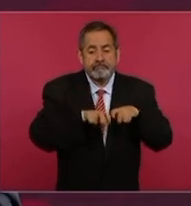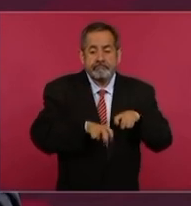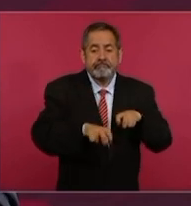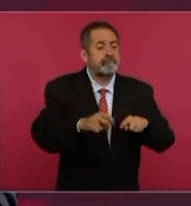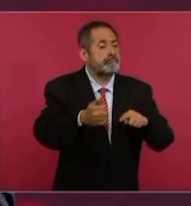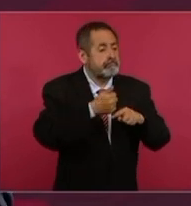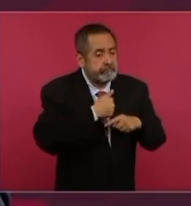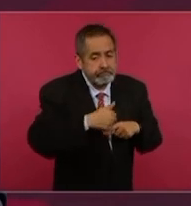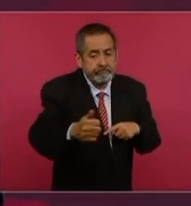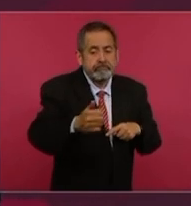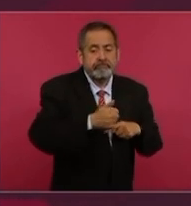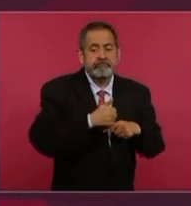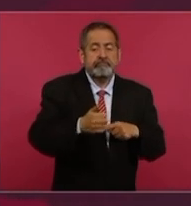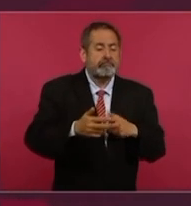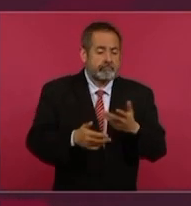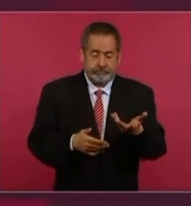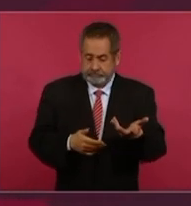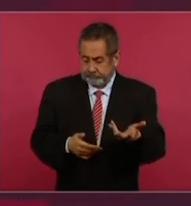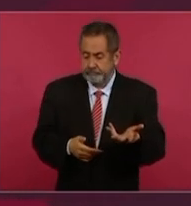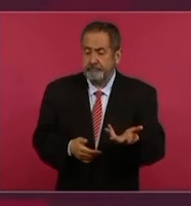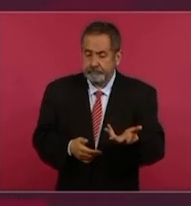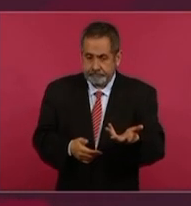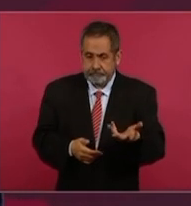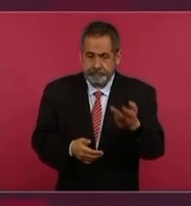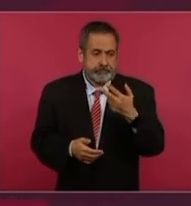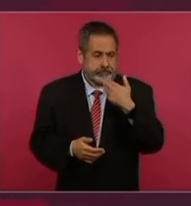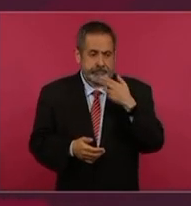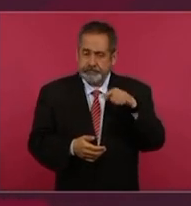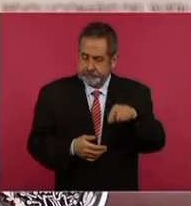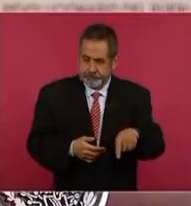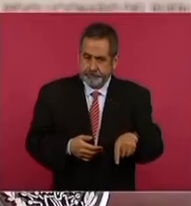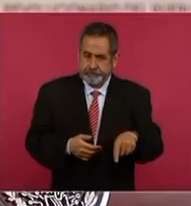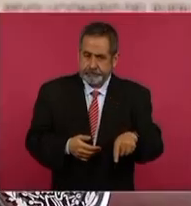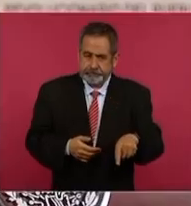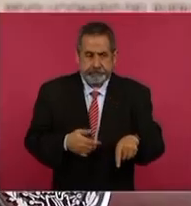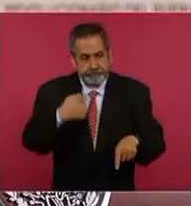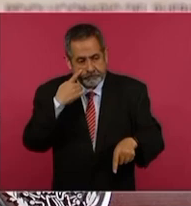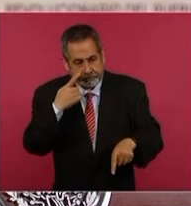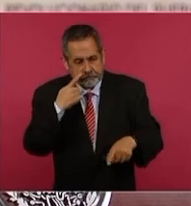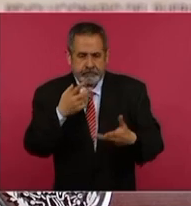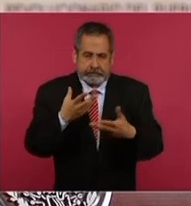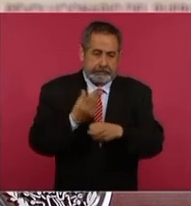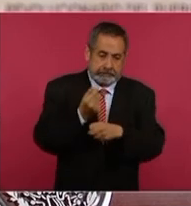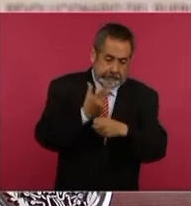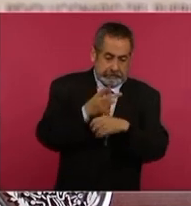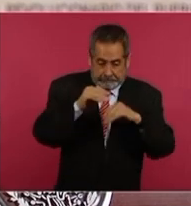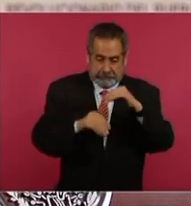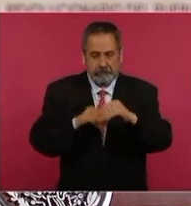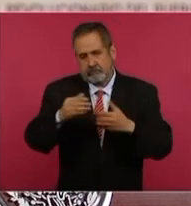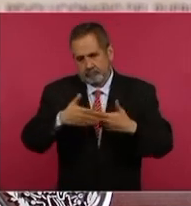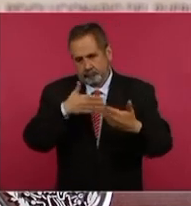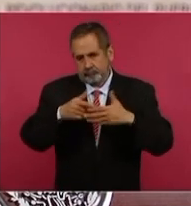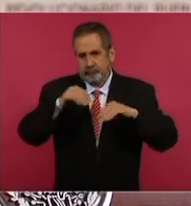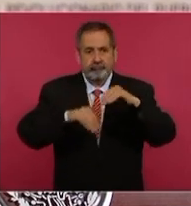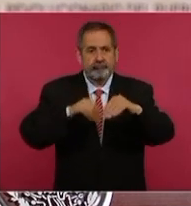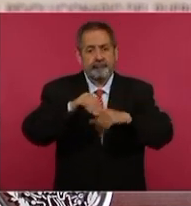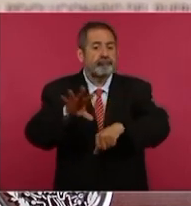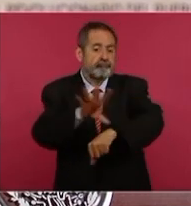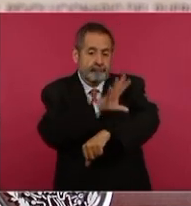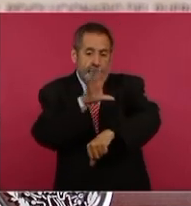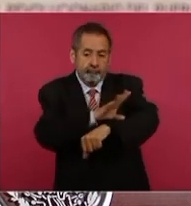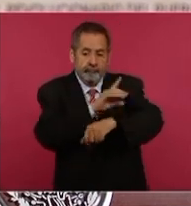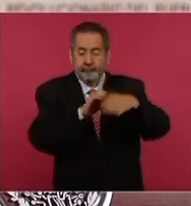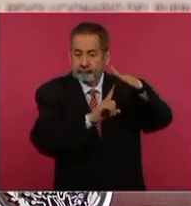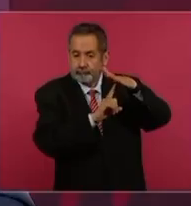de carga, desde luego mediante su reparación, modernización, electrificación,